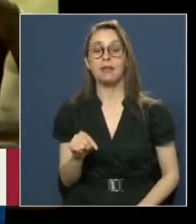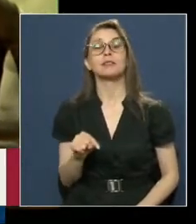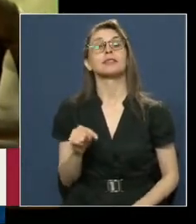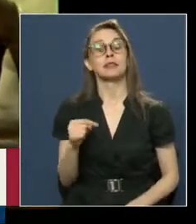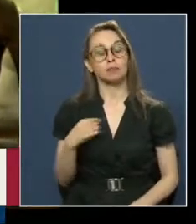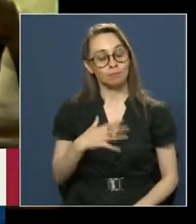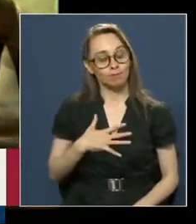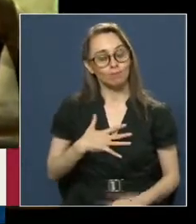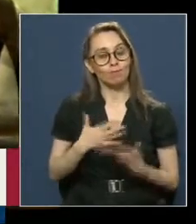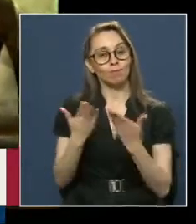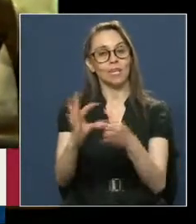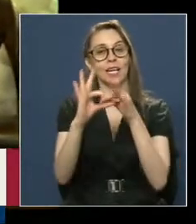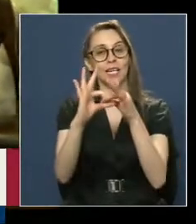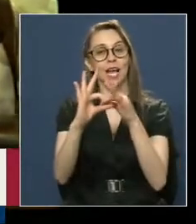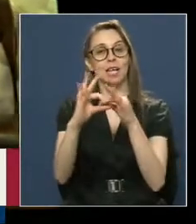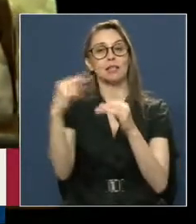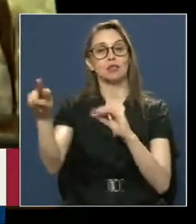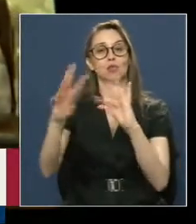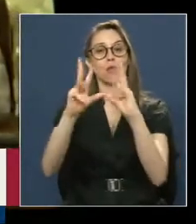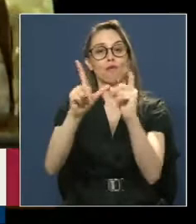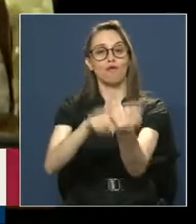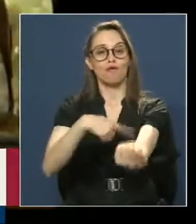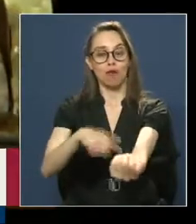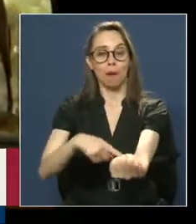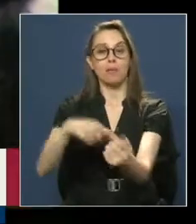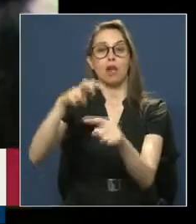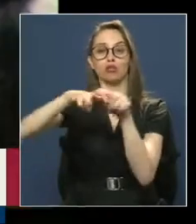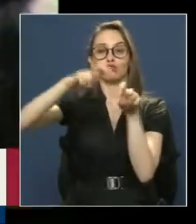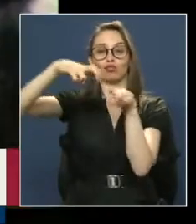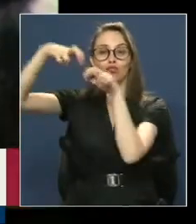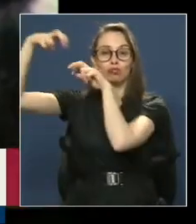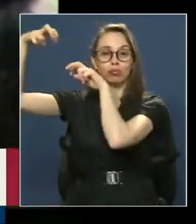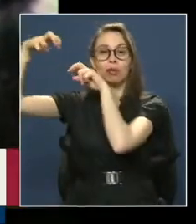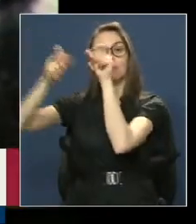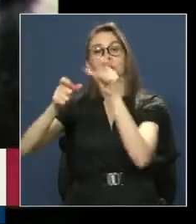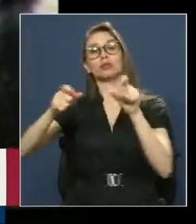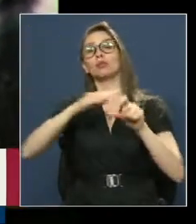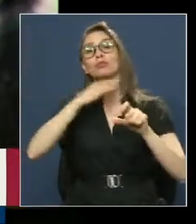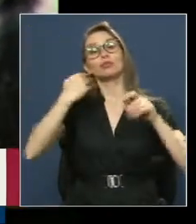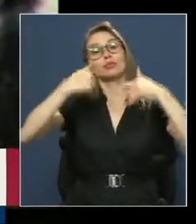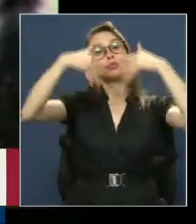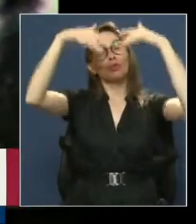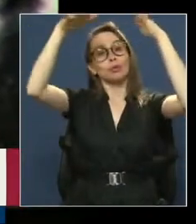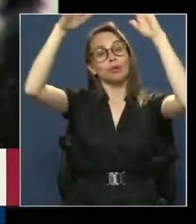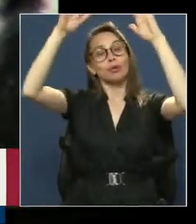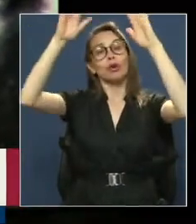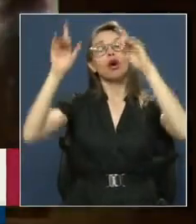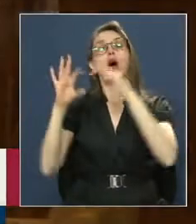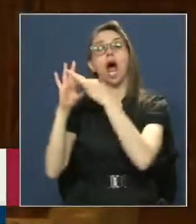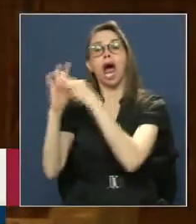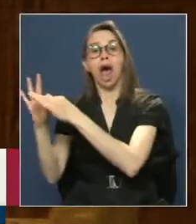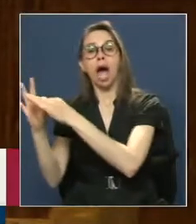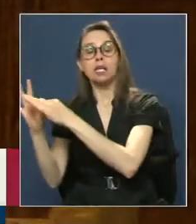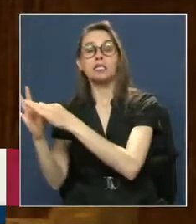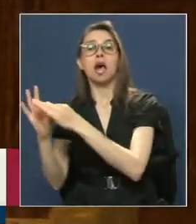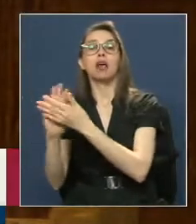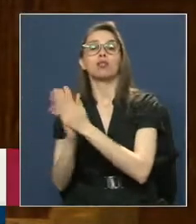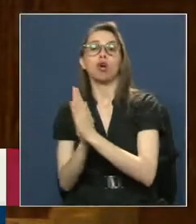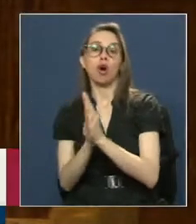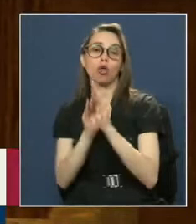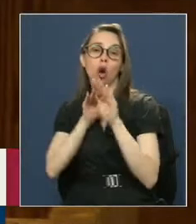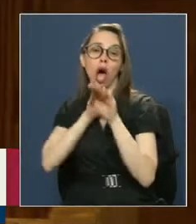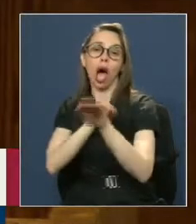de agradecer a la familia A quienes están presentes y a quienes ya partieron Por todo el respaldo y apoyo que le